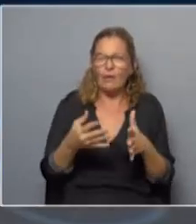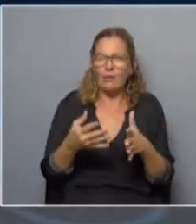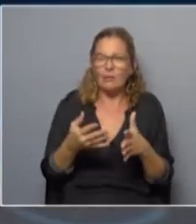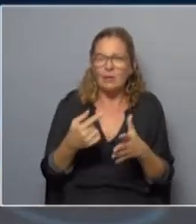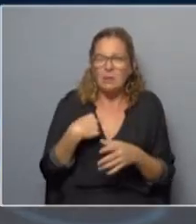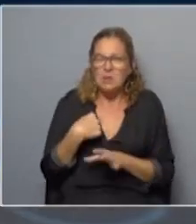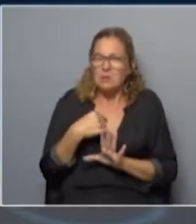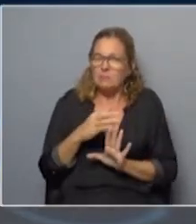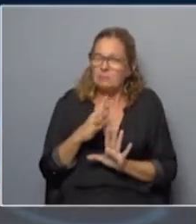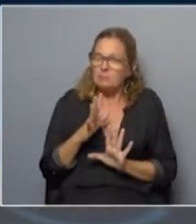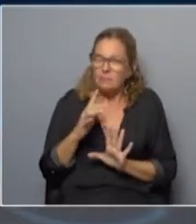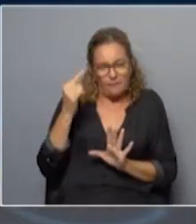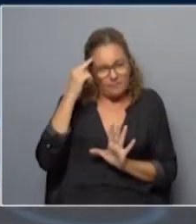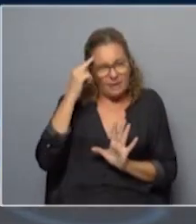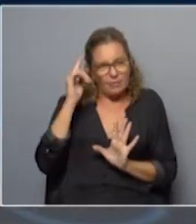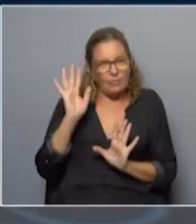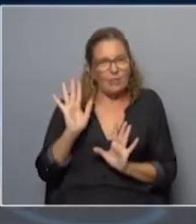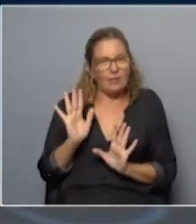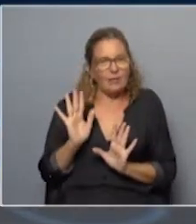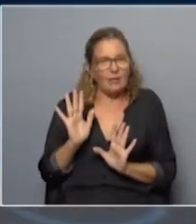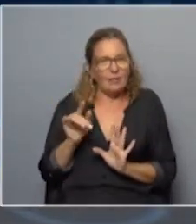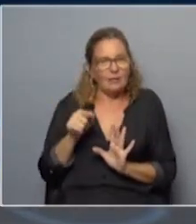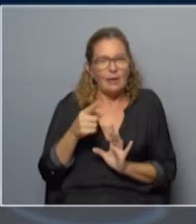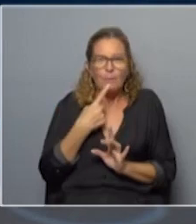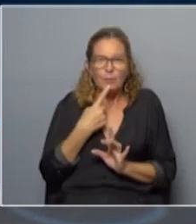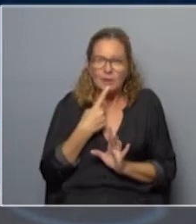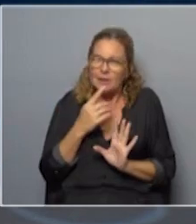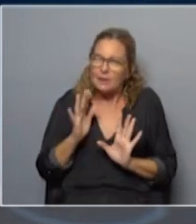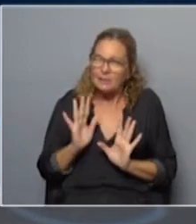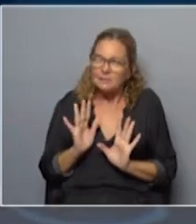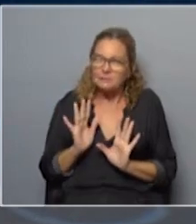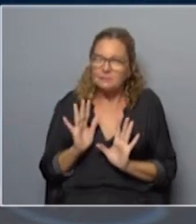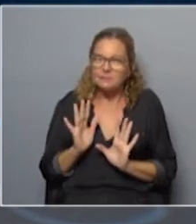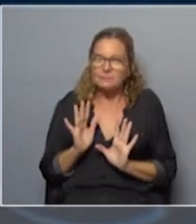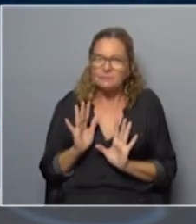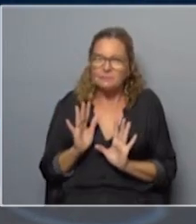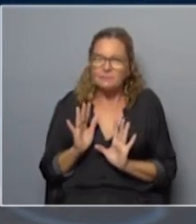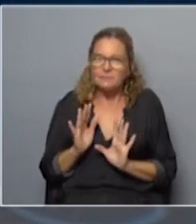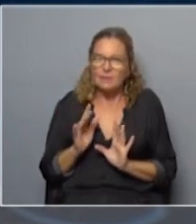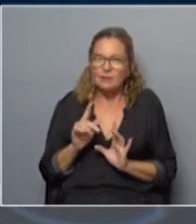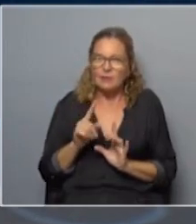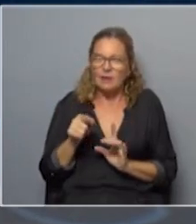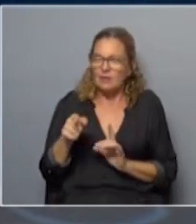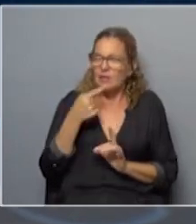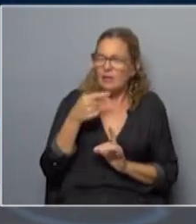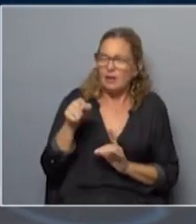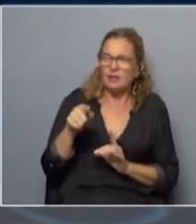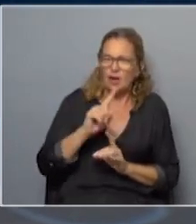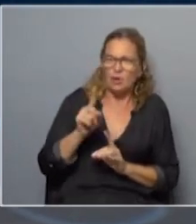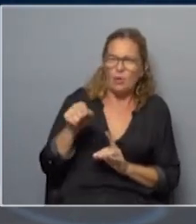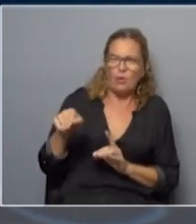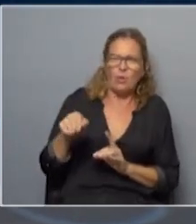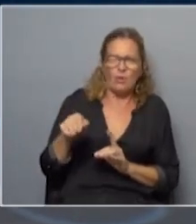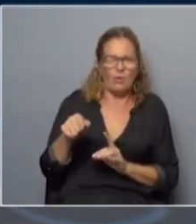A mí me da la impresión de que acá esta política de la negación del otro, esta política de la